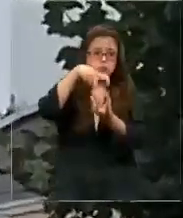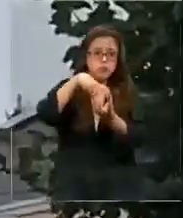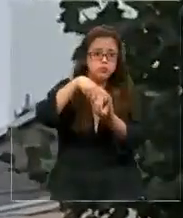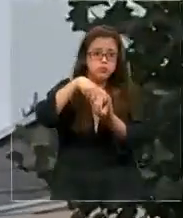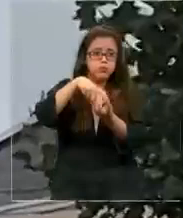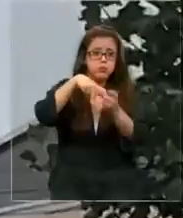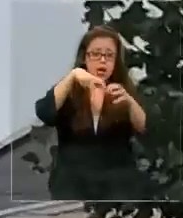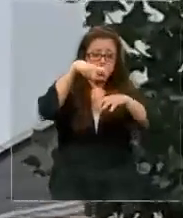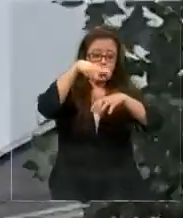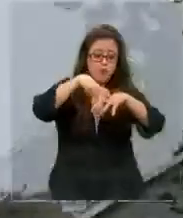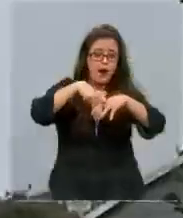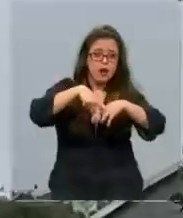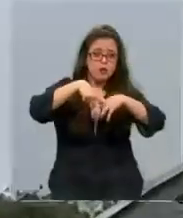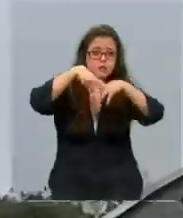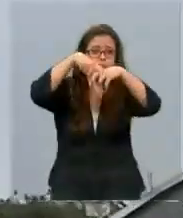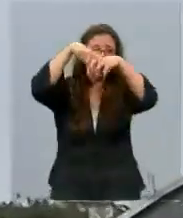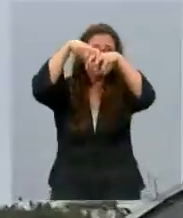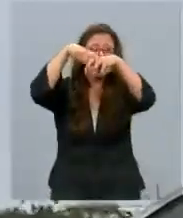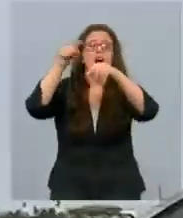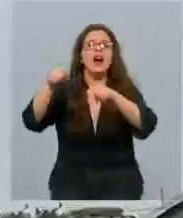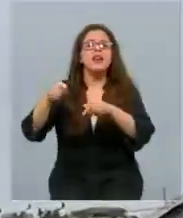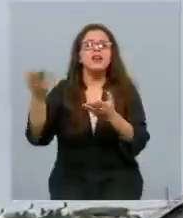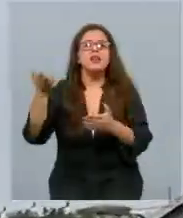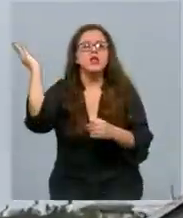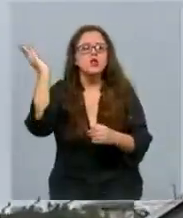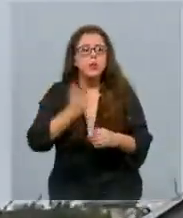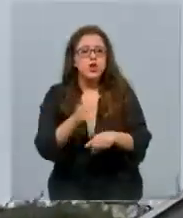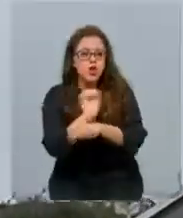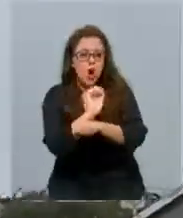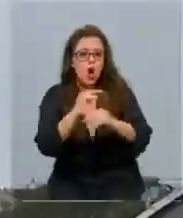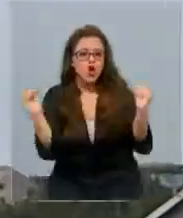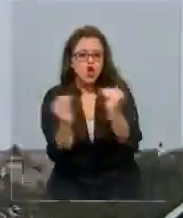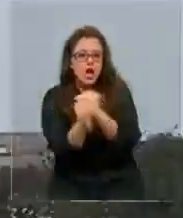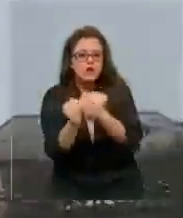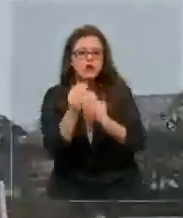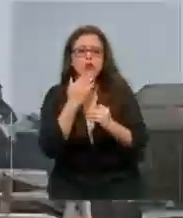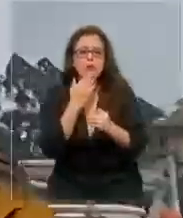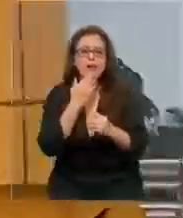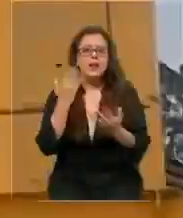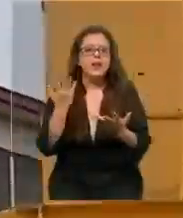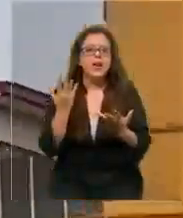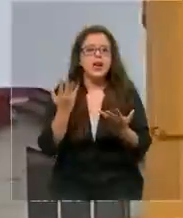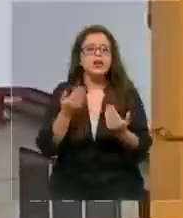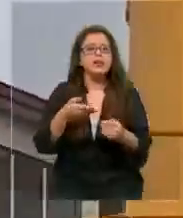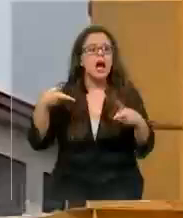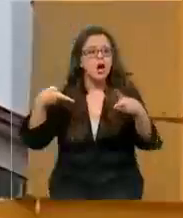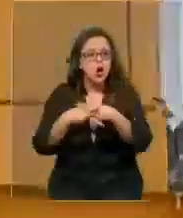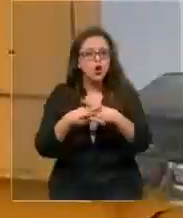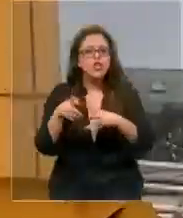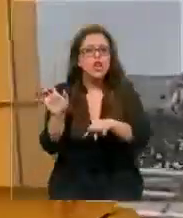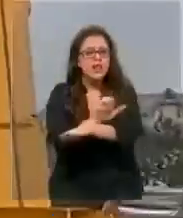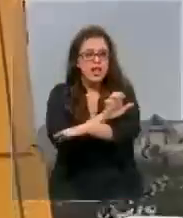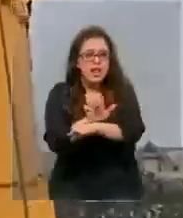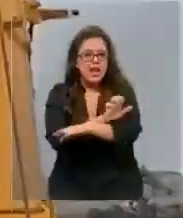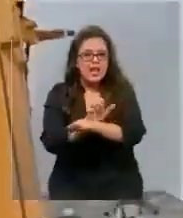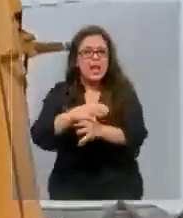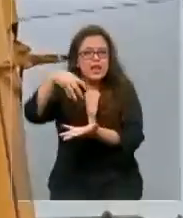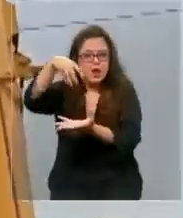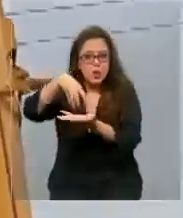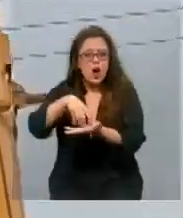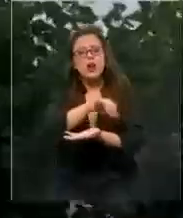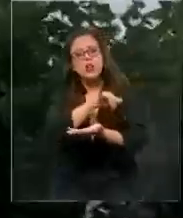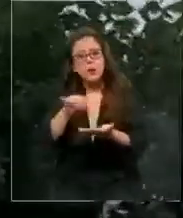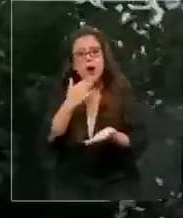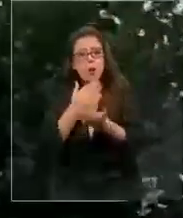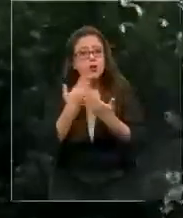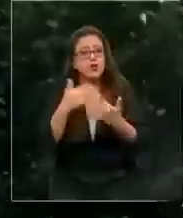se cortó el tránsito, tuvo que suspenderse también el suministro eléctrico de todo el sector, el que fue repuesto solo después de un par de